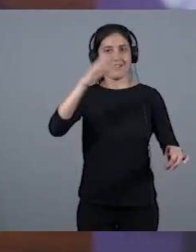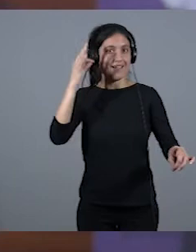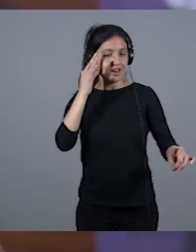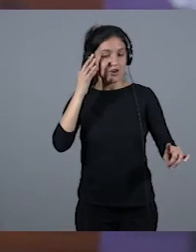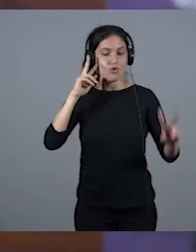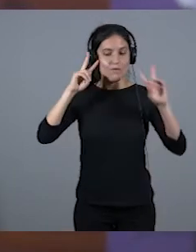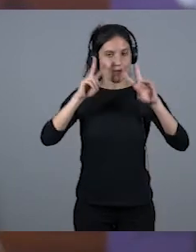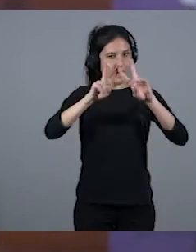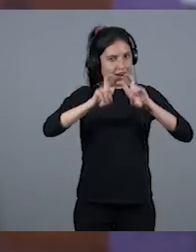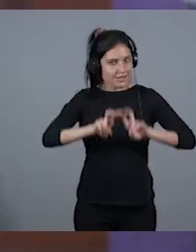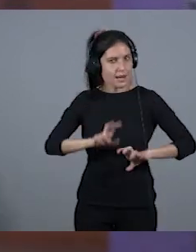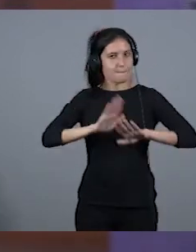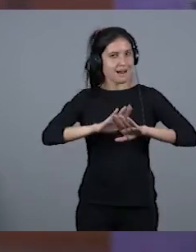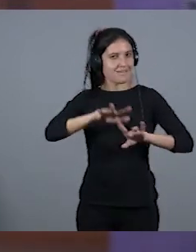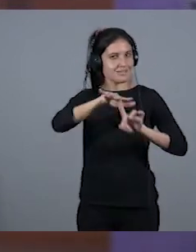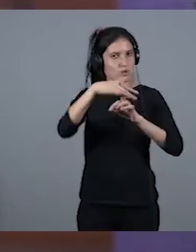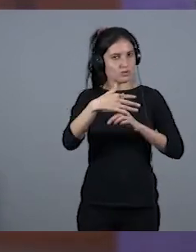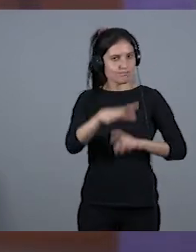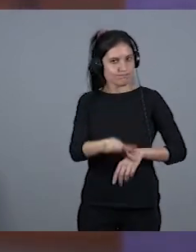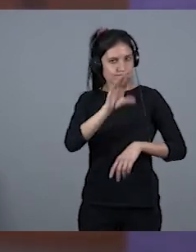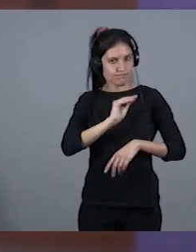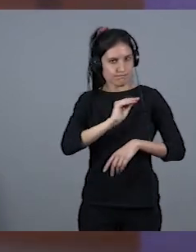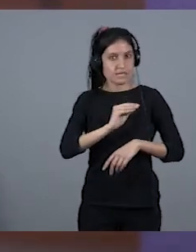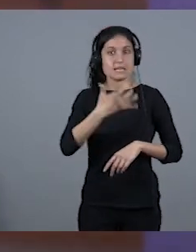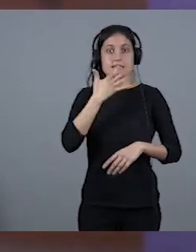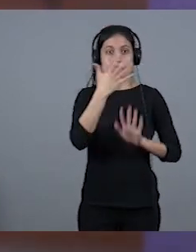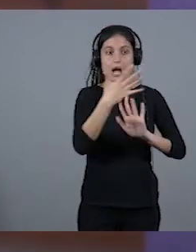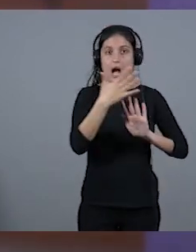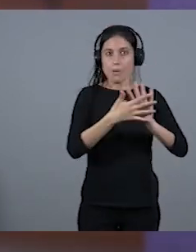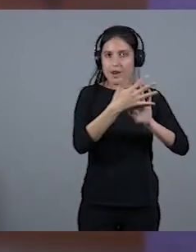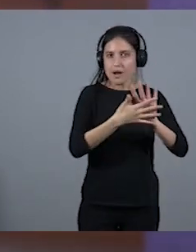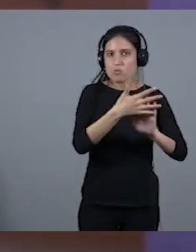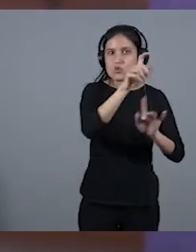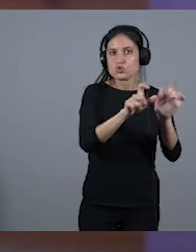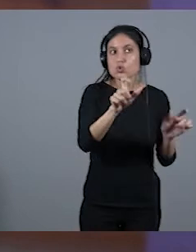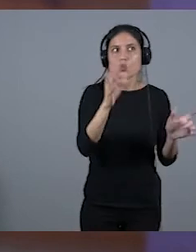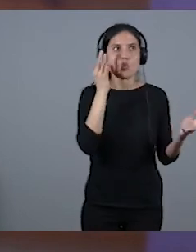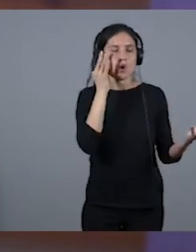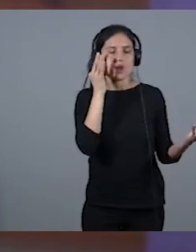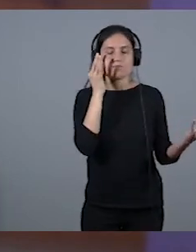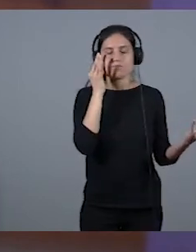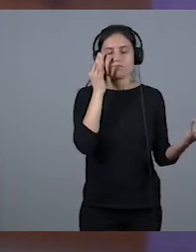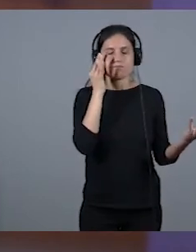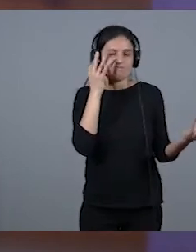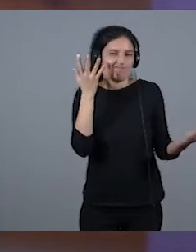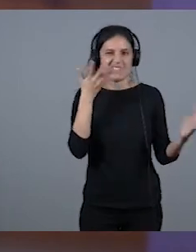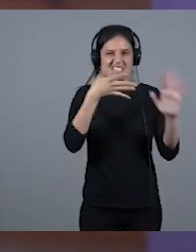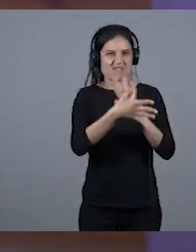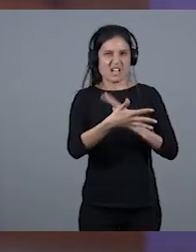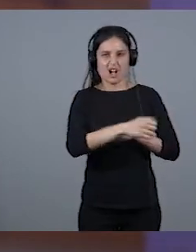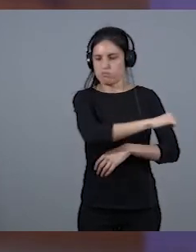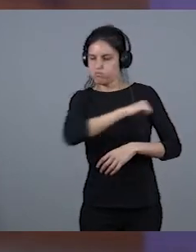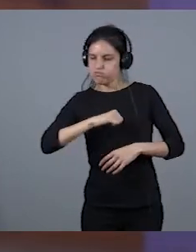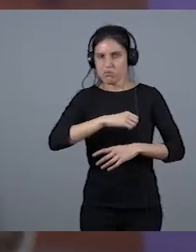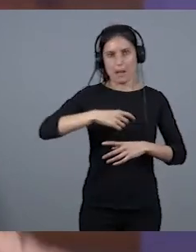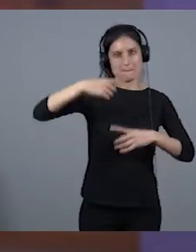entender las situaciones. Cuando estamos hablando de que la mujer... No se trata de pelear, no se trata de dar codazo, no se trata